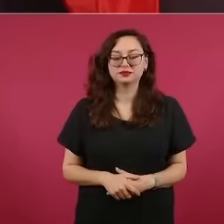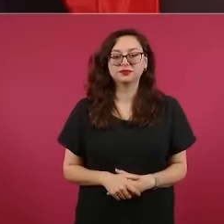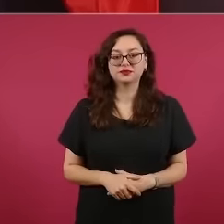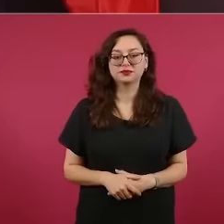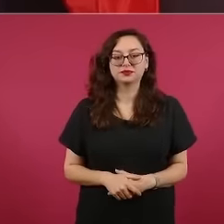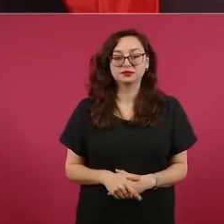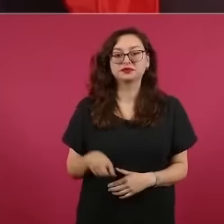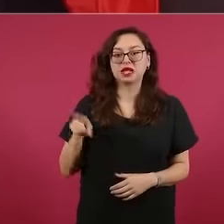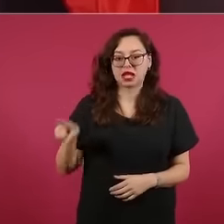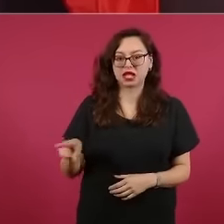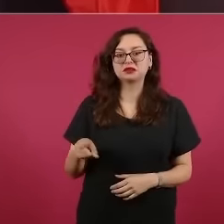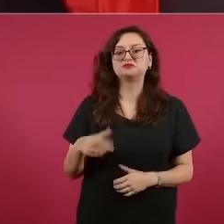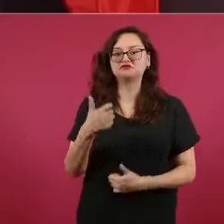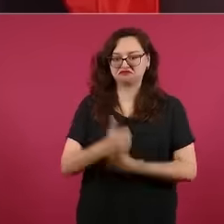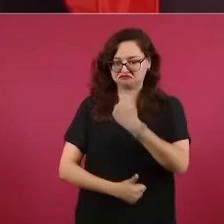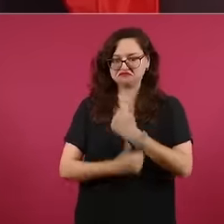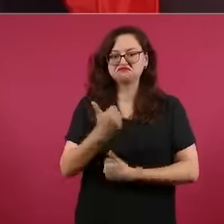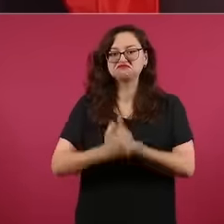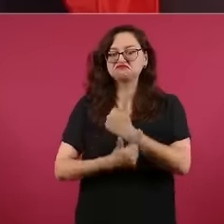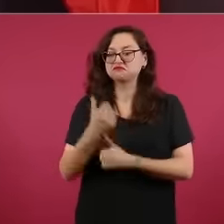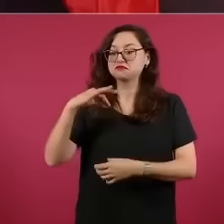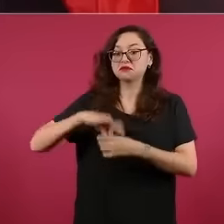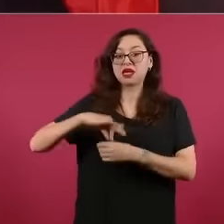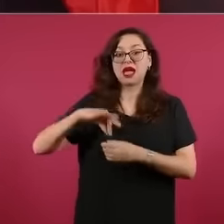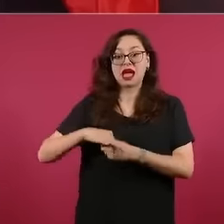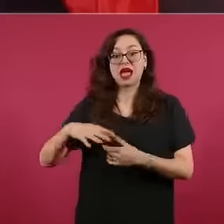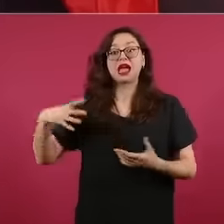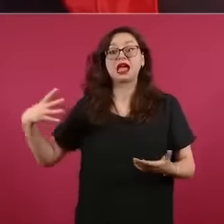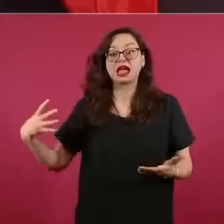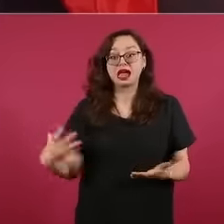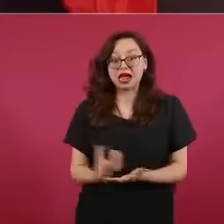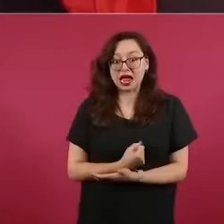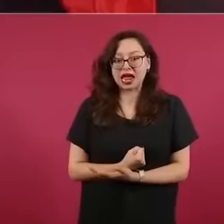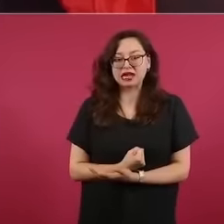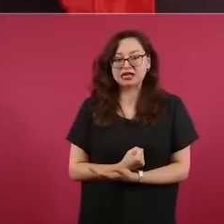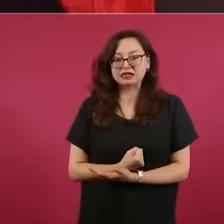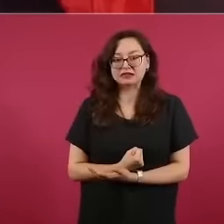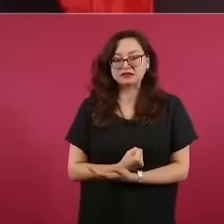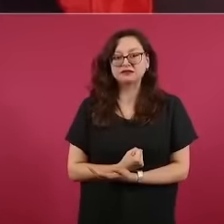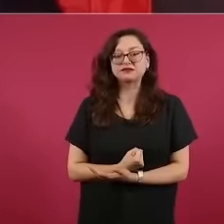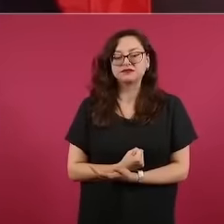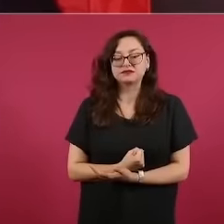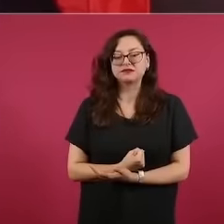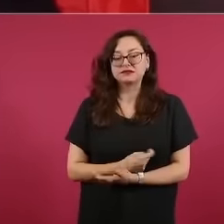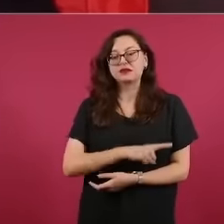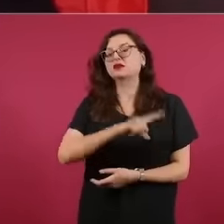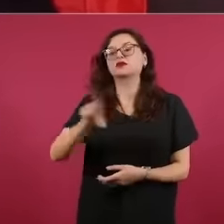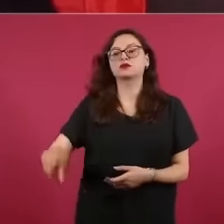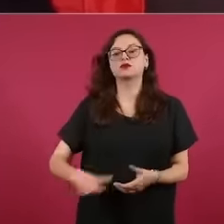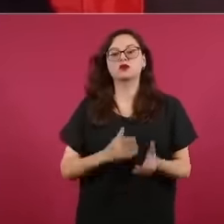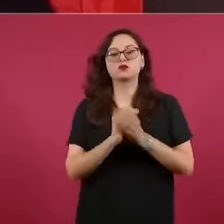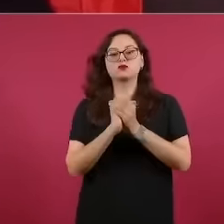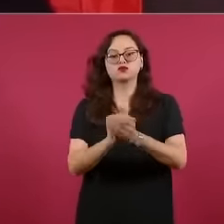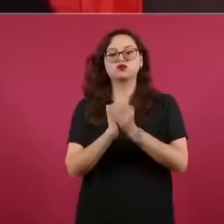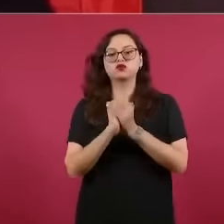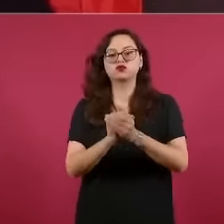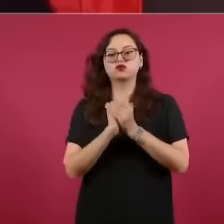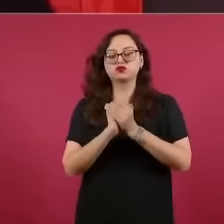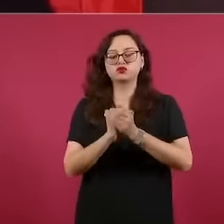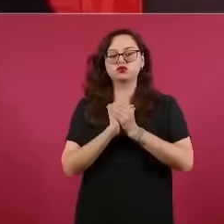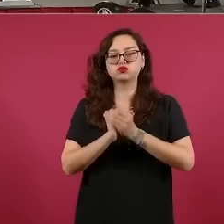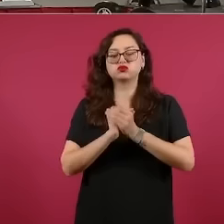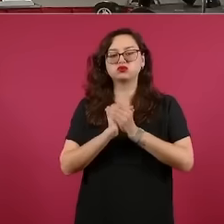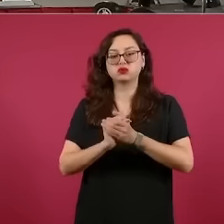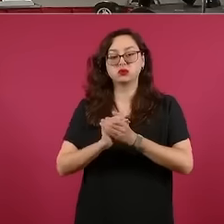y va a un proceso de insalculación y de maestro